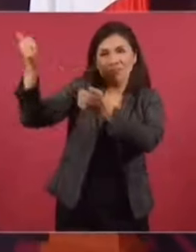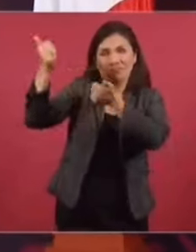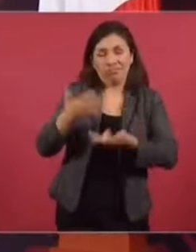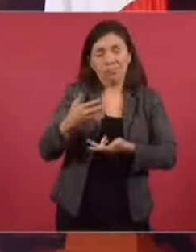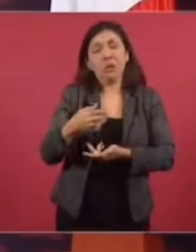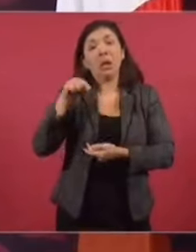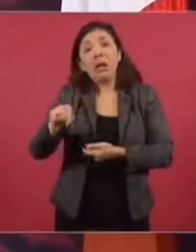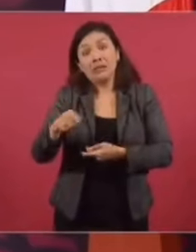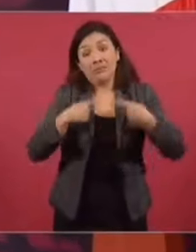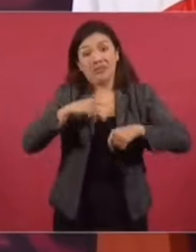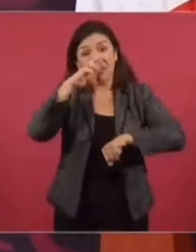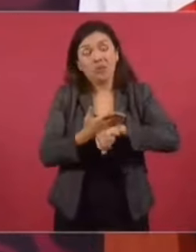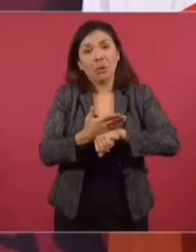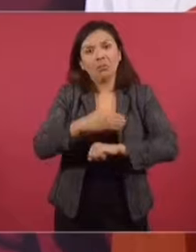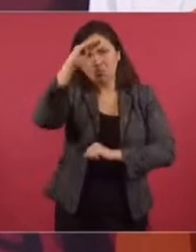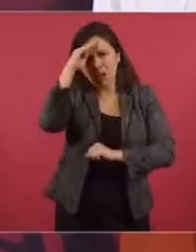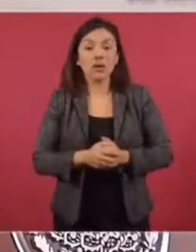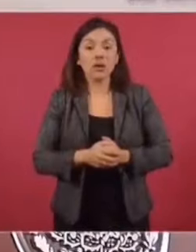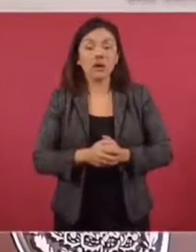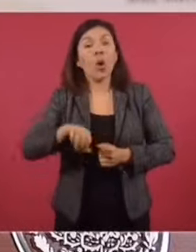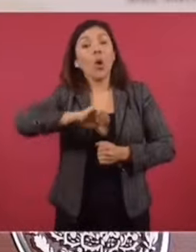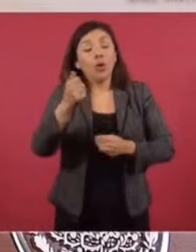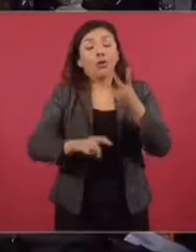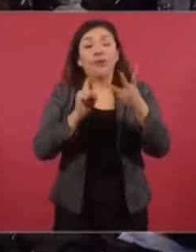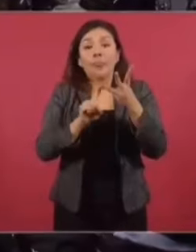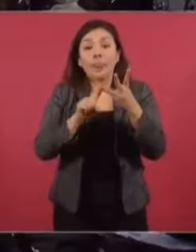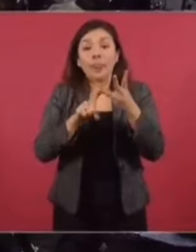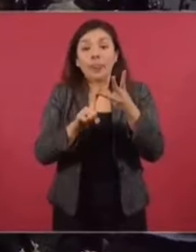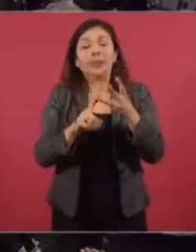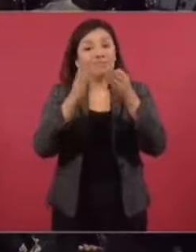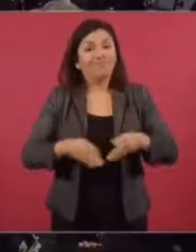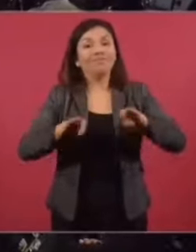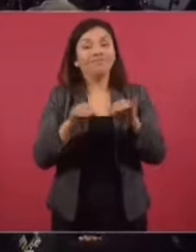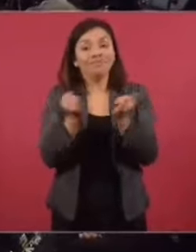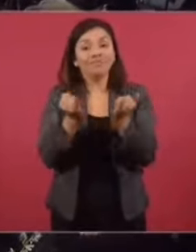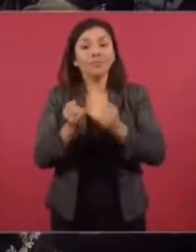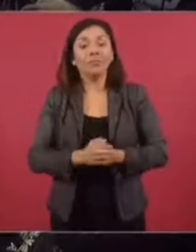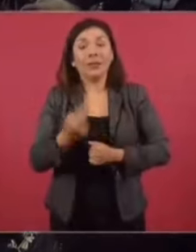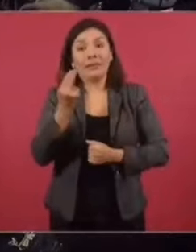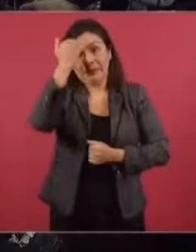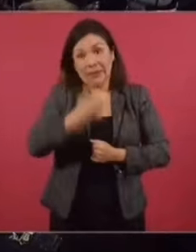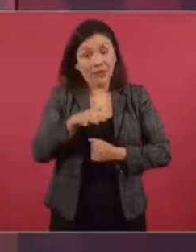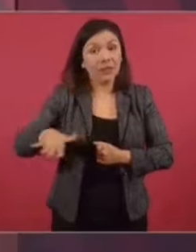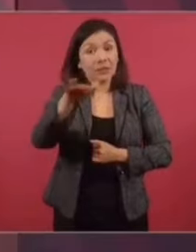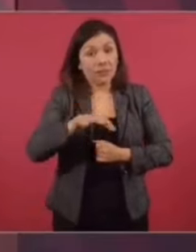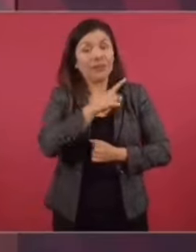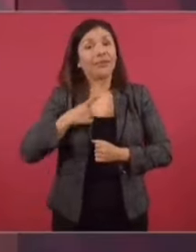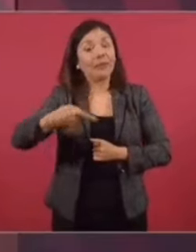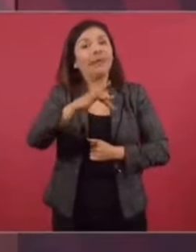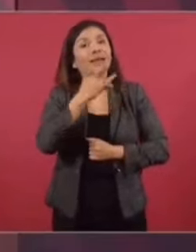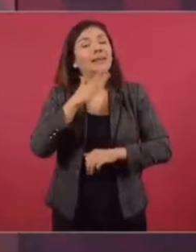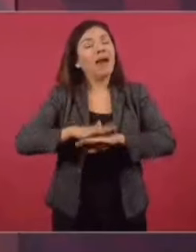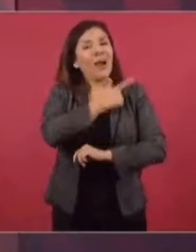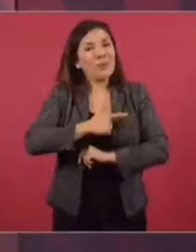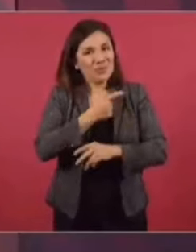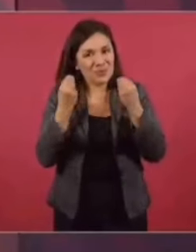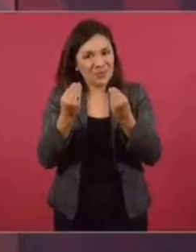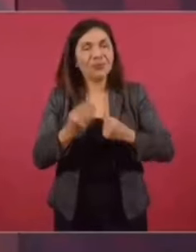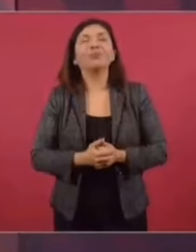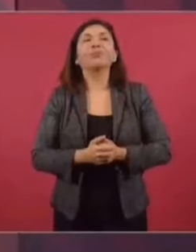hayan considerado precios. Y una tercera cuestión que es importante, que se sepa y que nos debe dar mucho gusto,